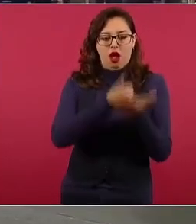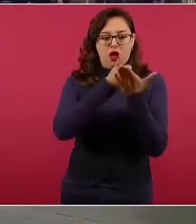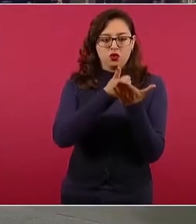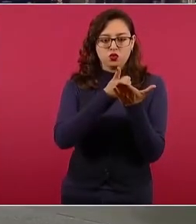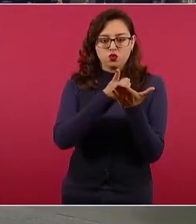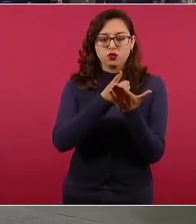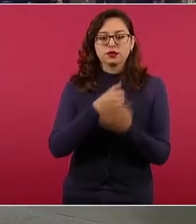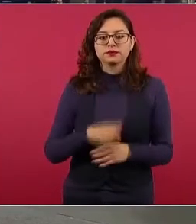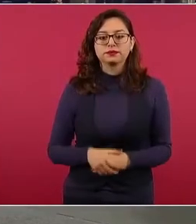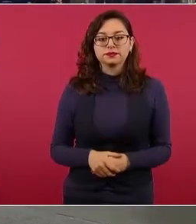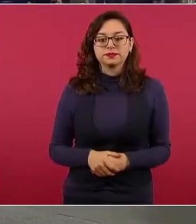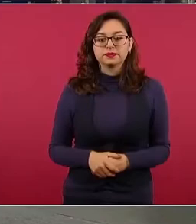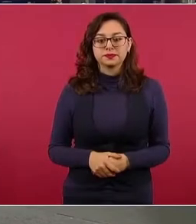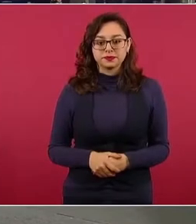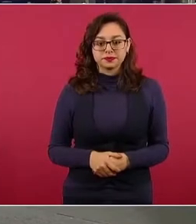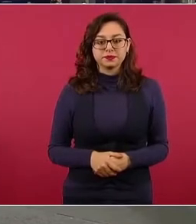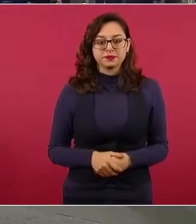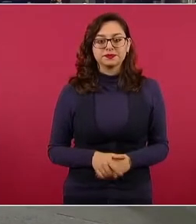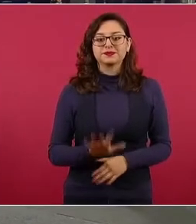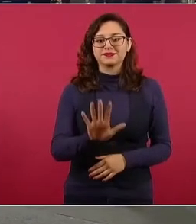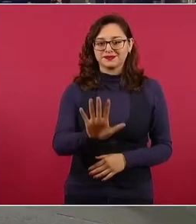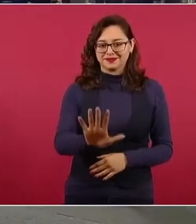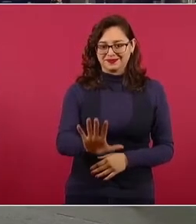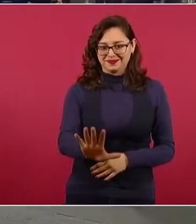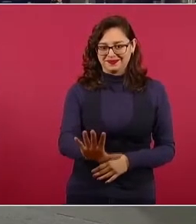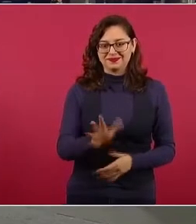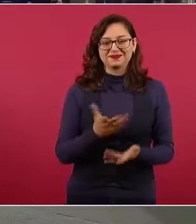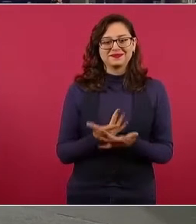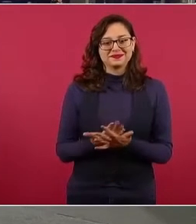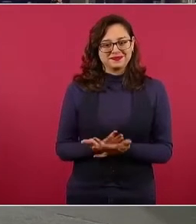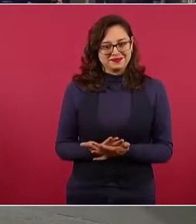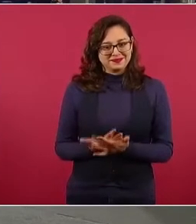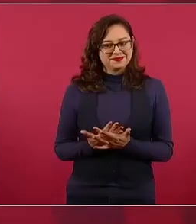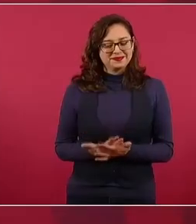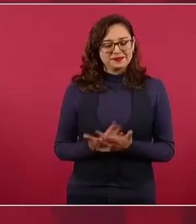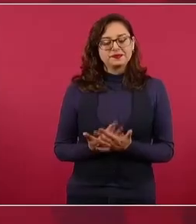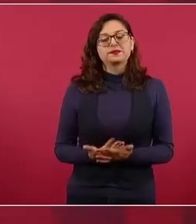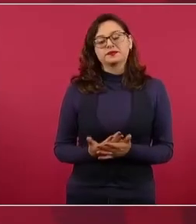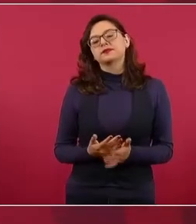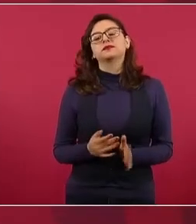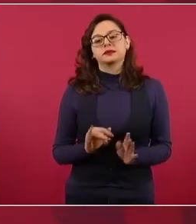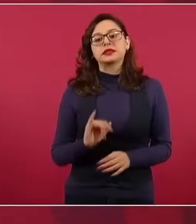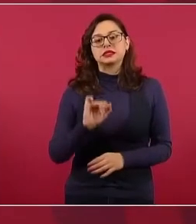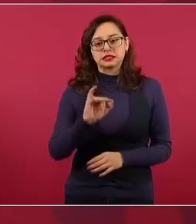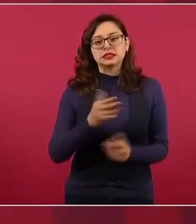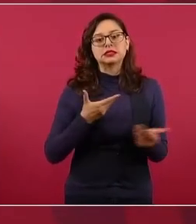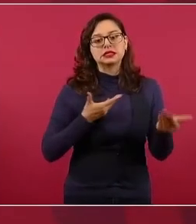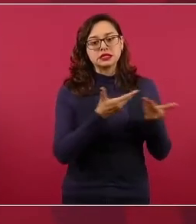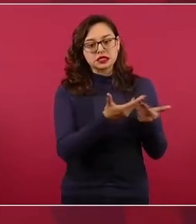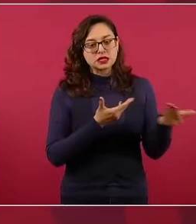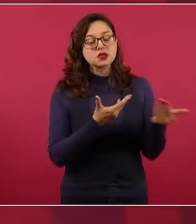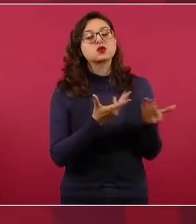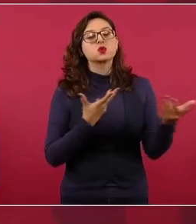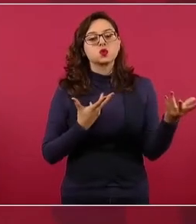Eso hasta ya todavía no. pero sí estamos trabajando en una propuesta